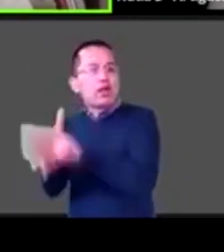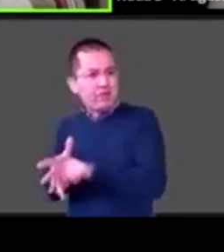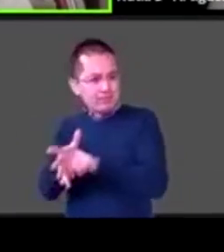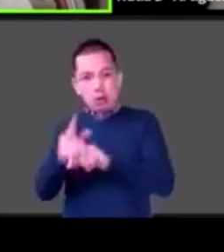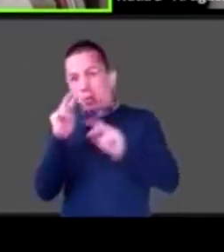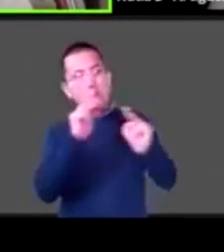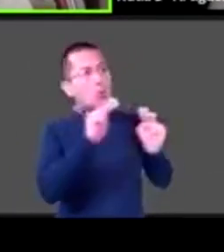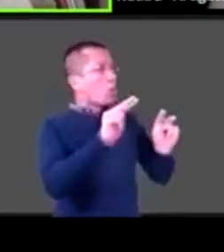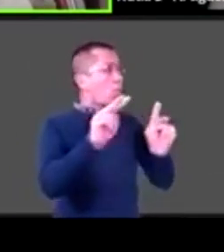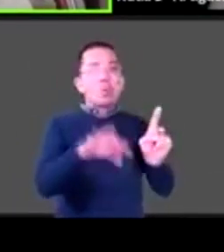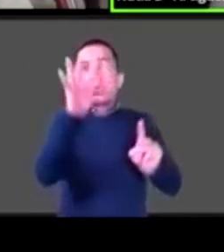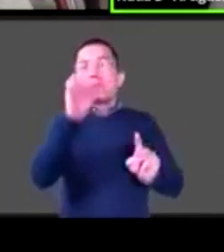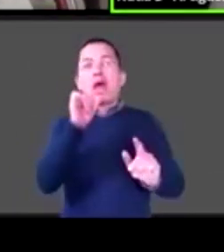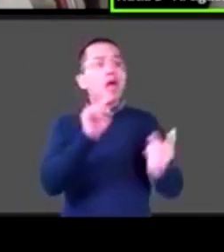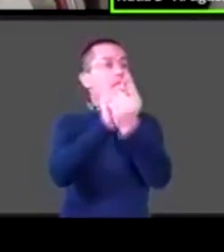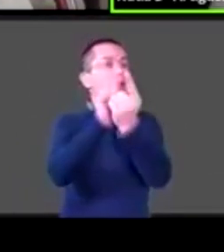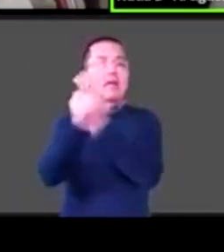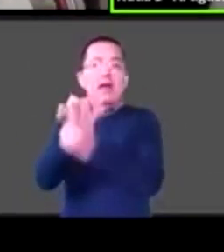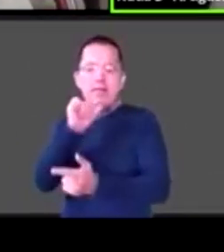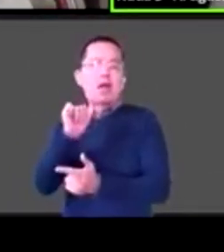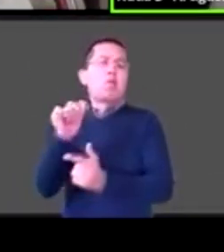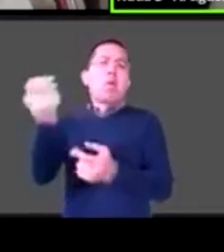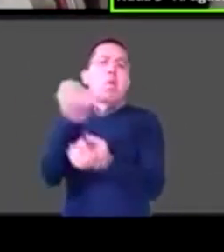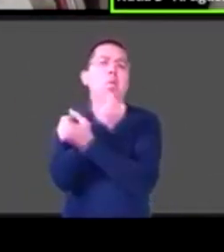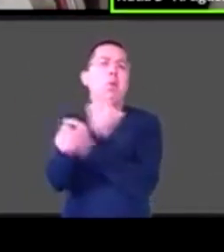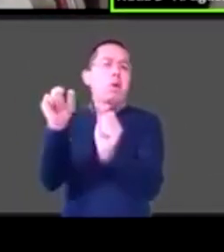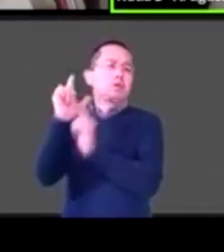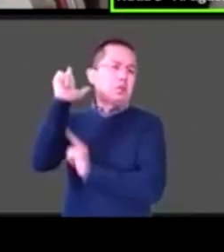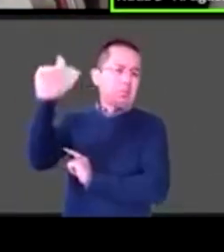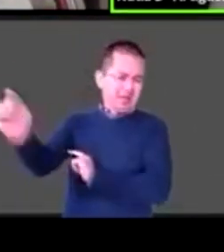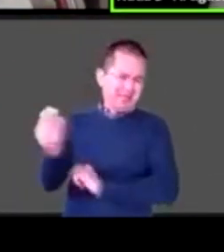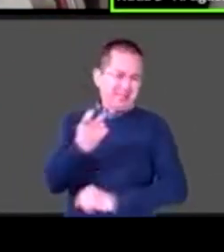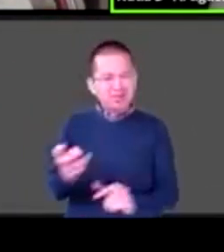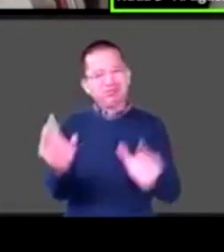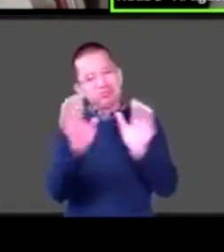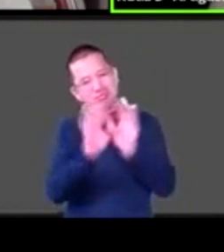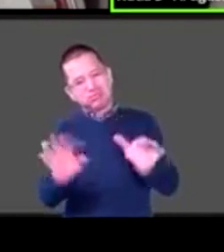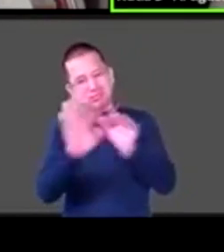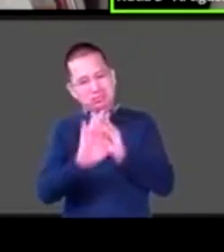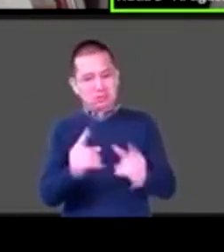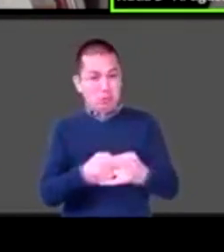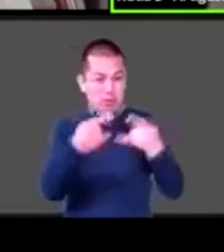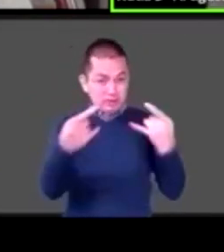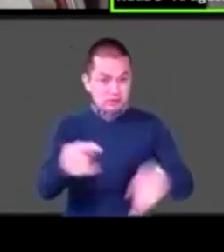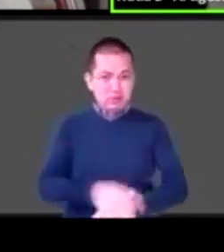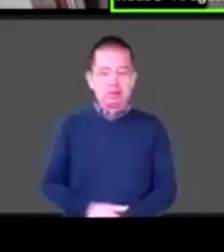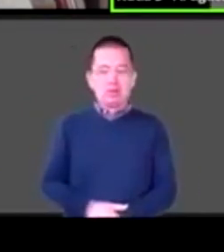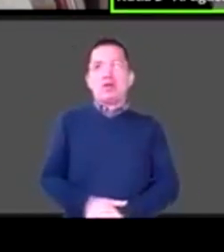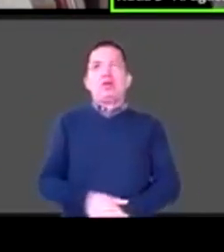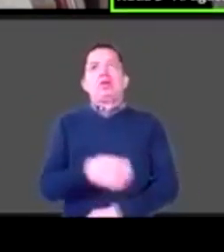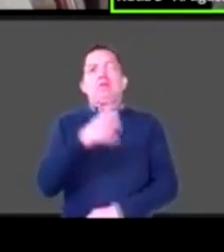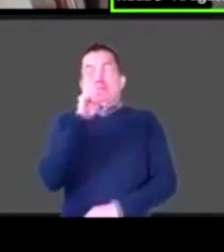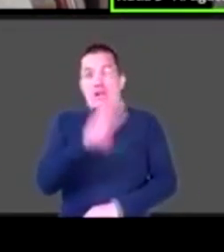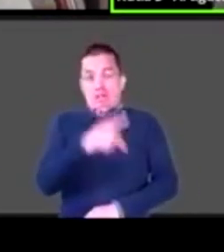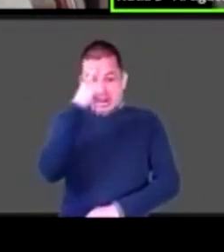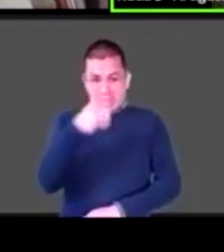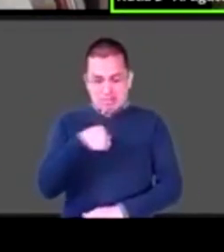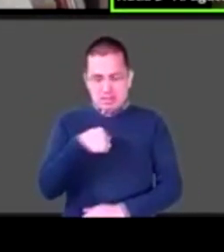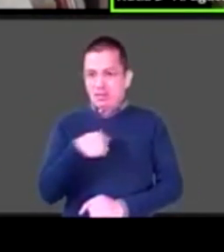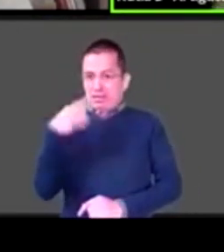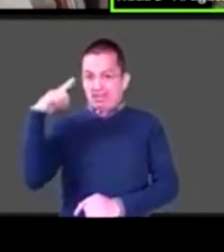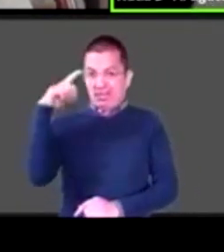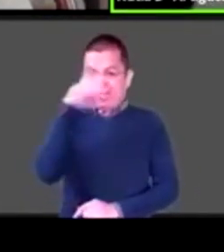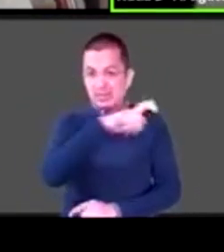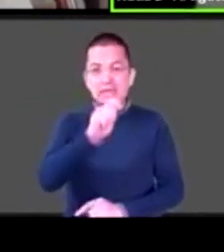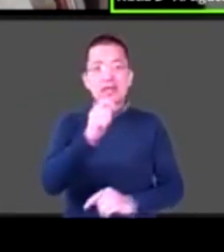todo un reto el lavado de manos, la verdad. A mí me ha servido mucho una como infografía que saqué de internet con